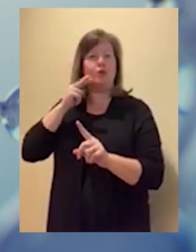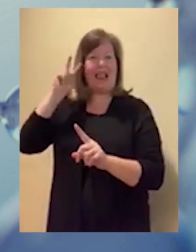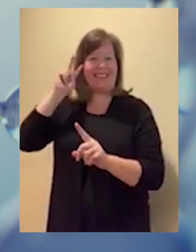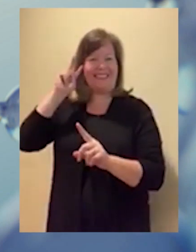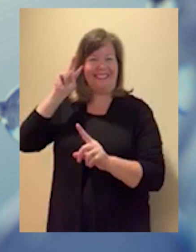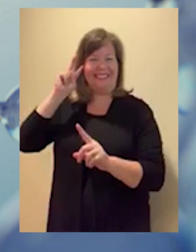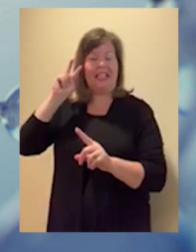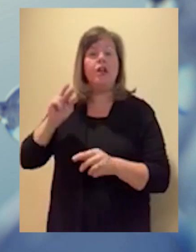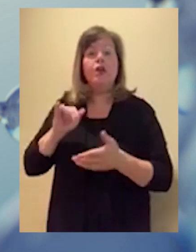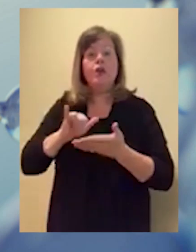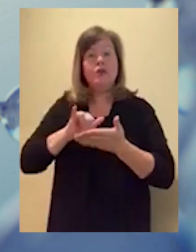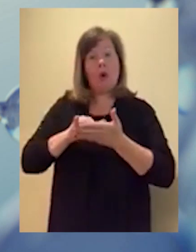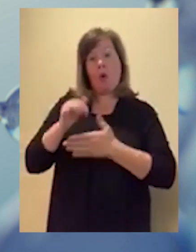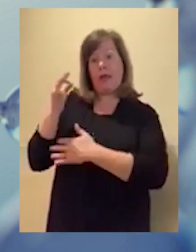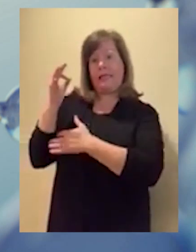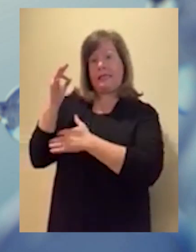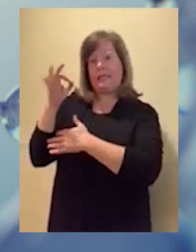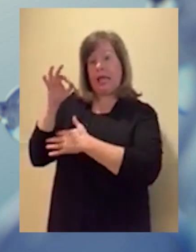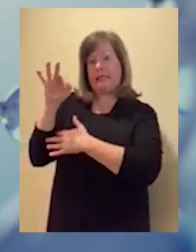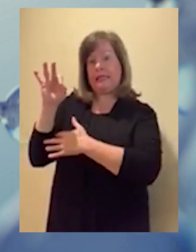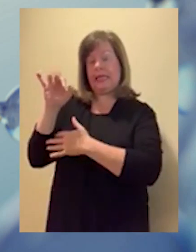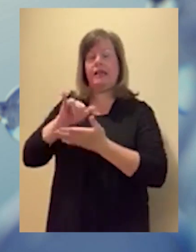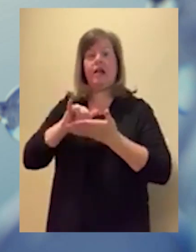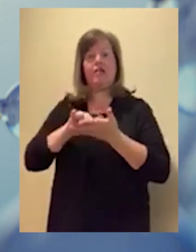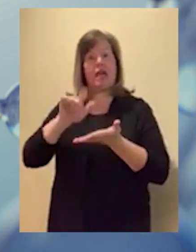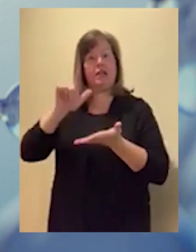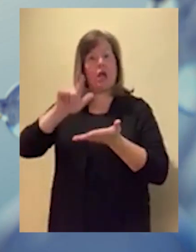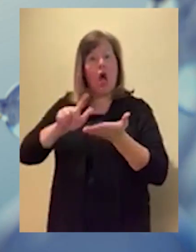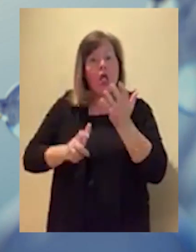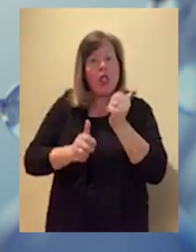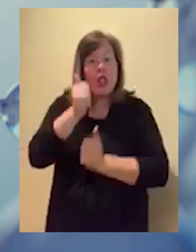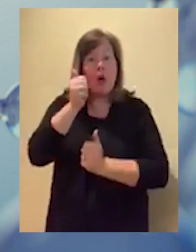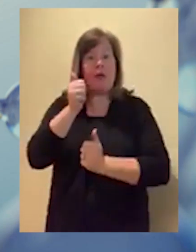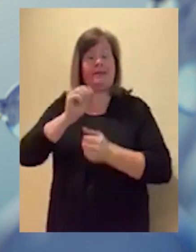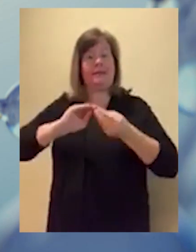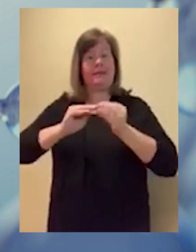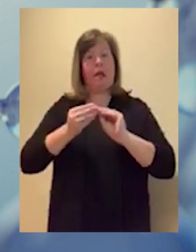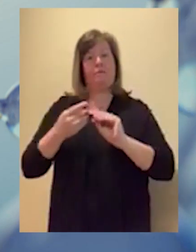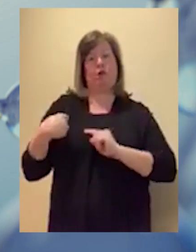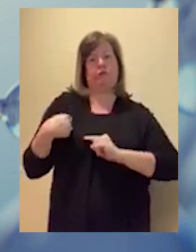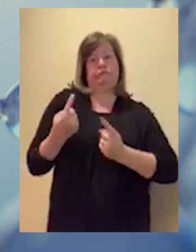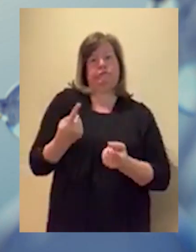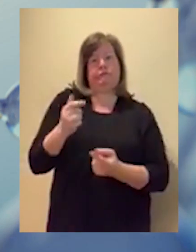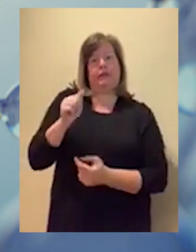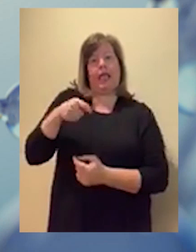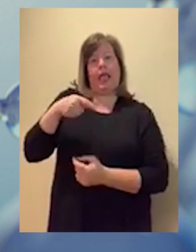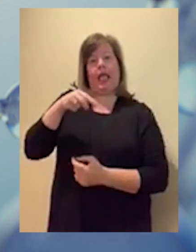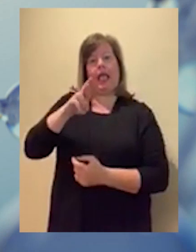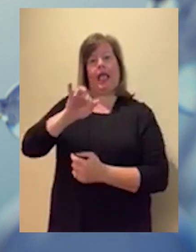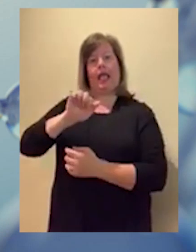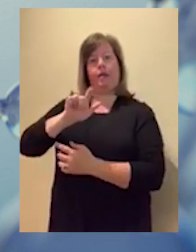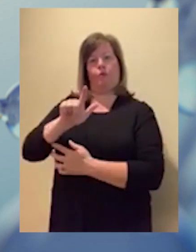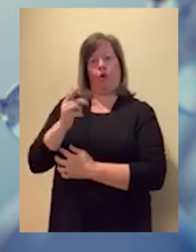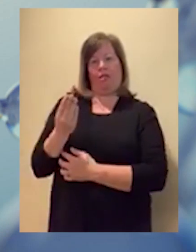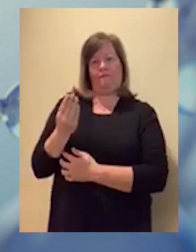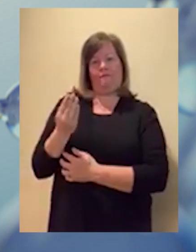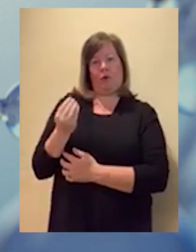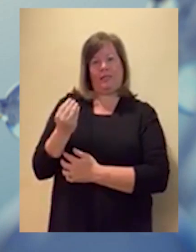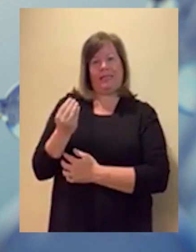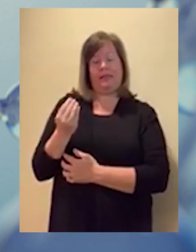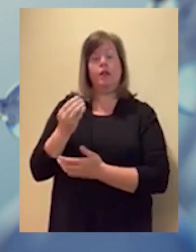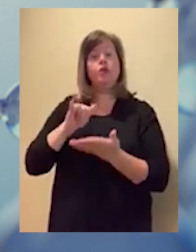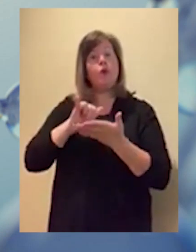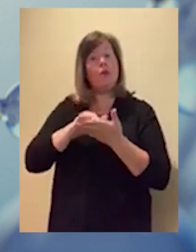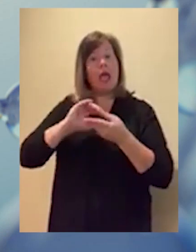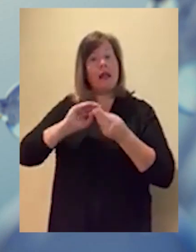era el número más bajo que hemos visto desde el 4 de abril. Así que seguimos viendo esa tendencia a